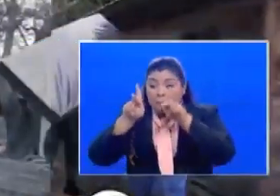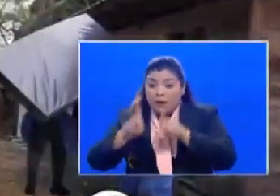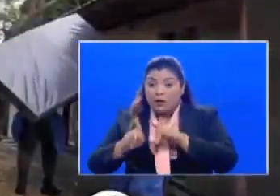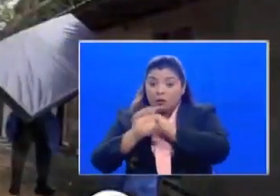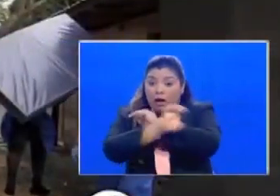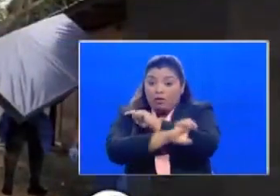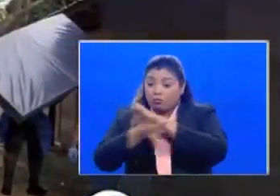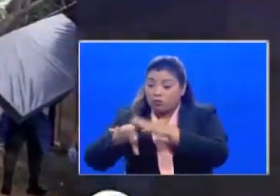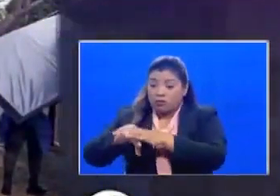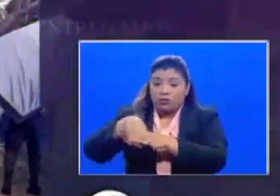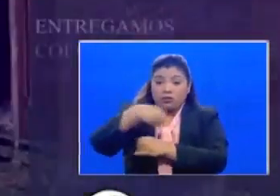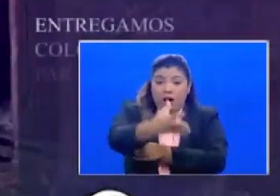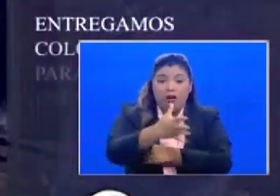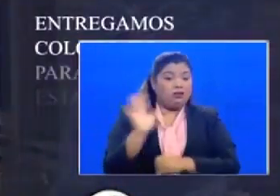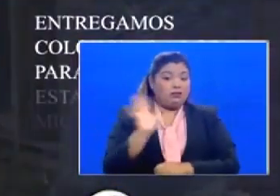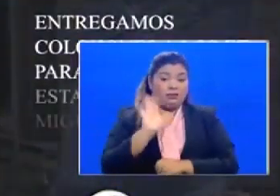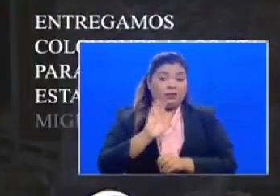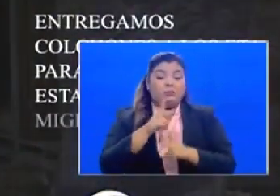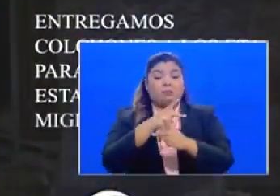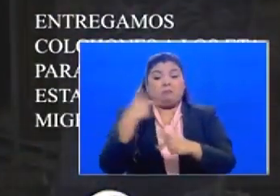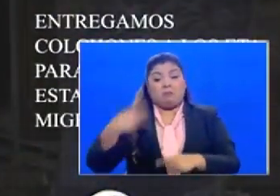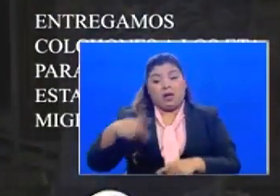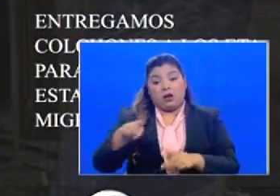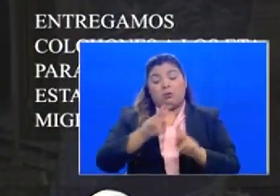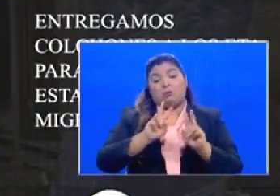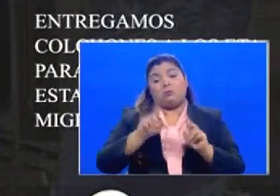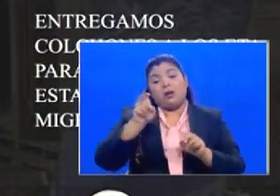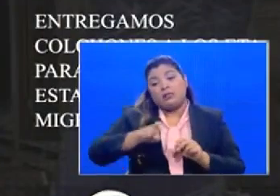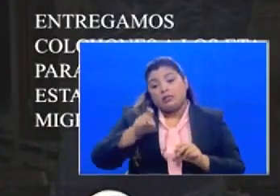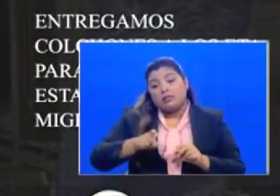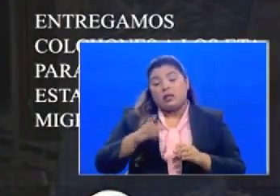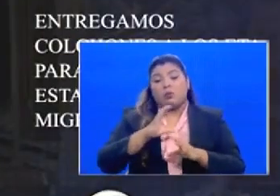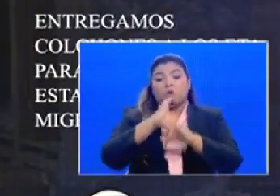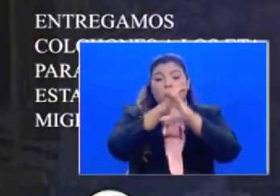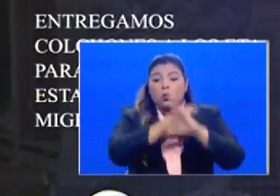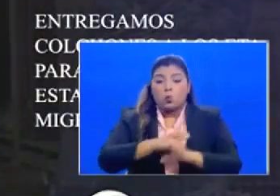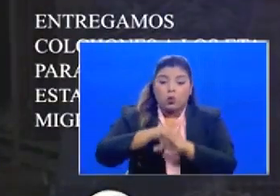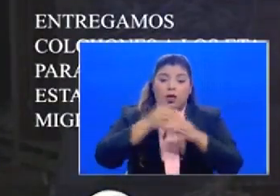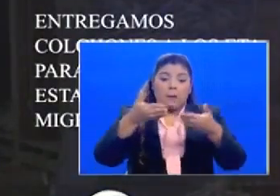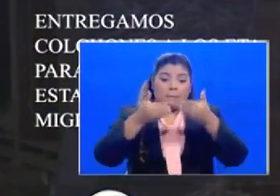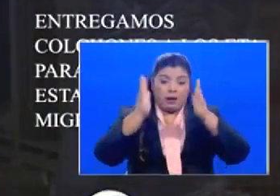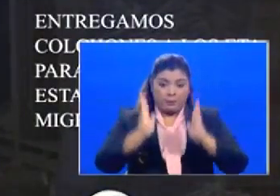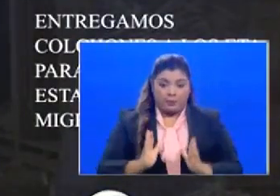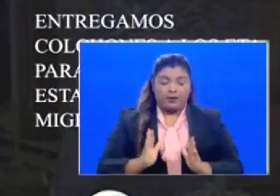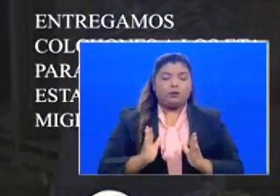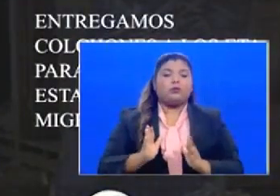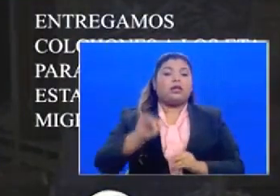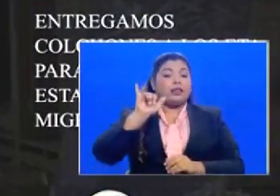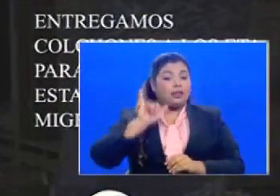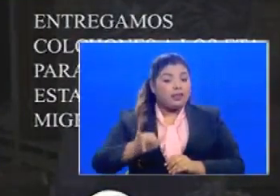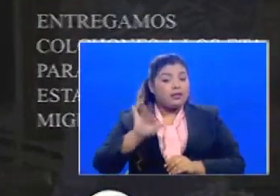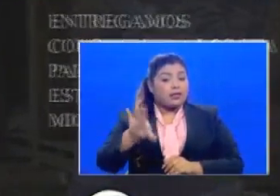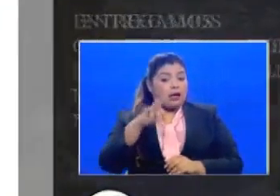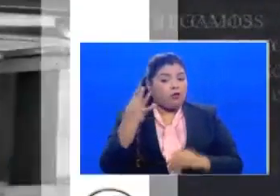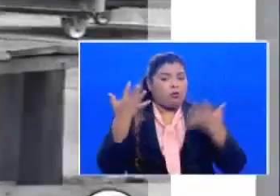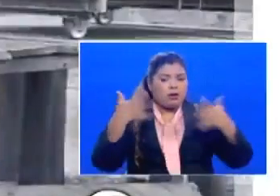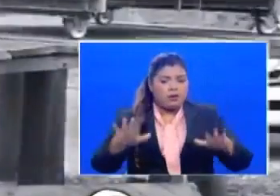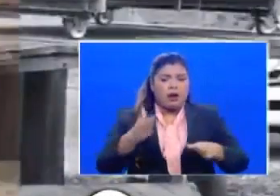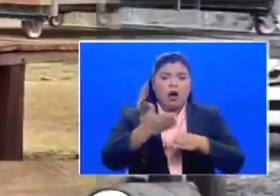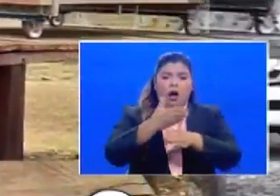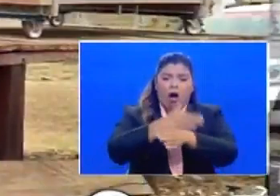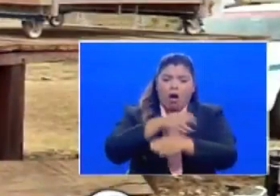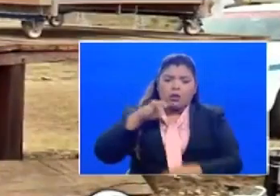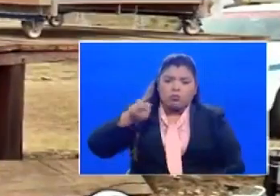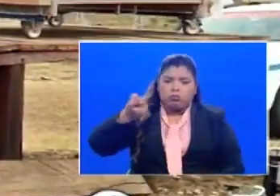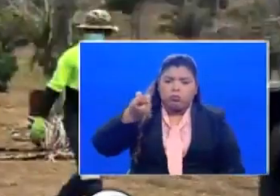la seguridad la salud y la paz de nuestros nacionales de esta manera y después de haber sostenido varias giras de